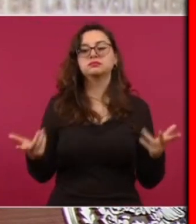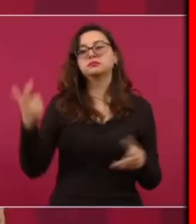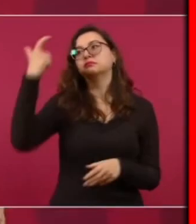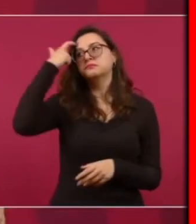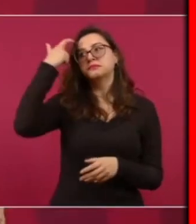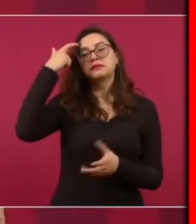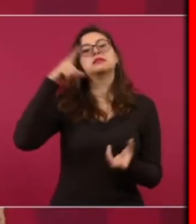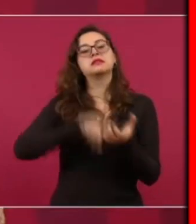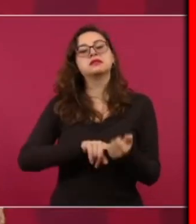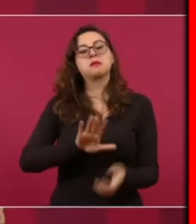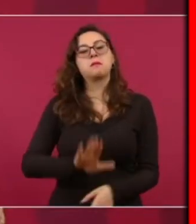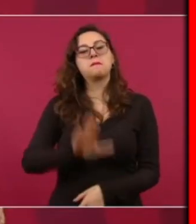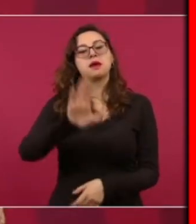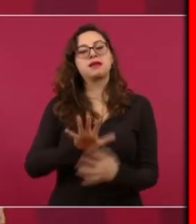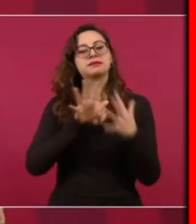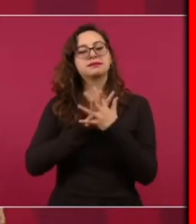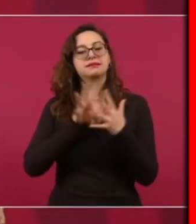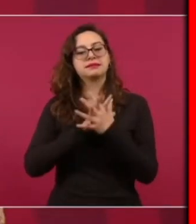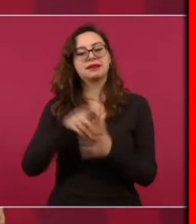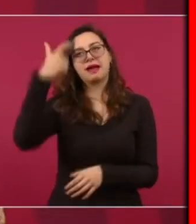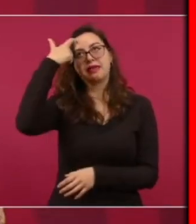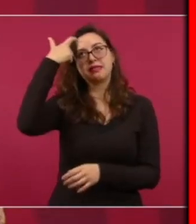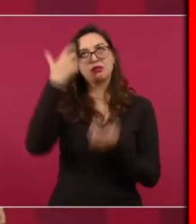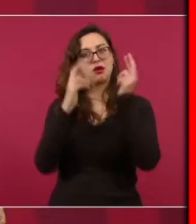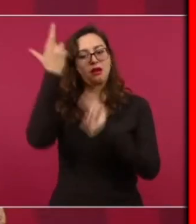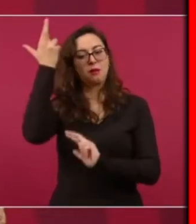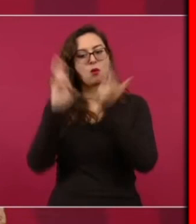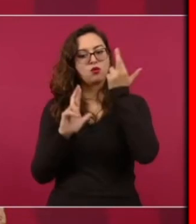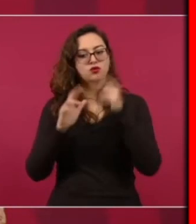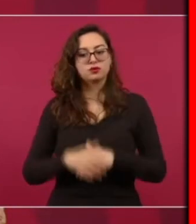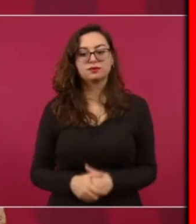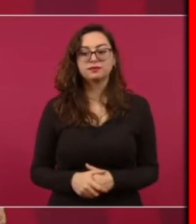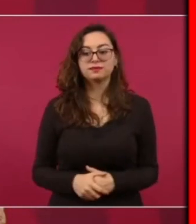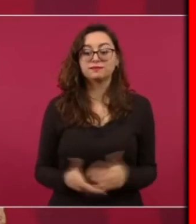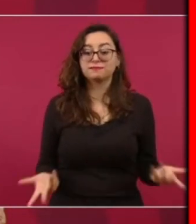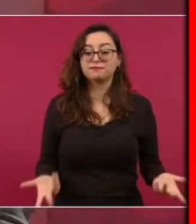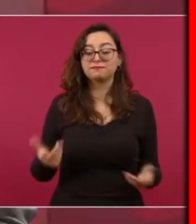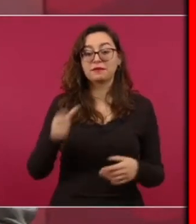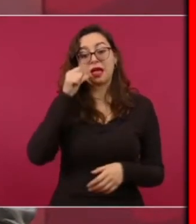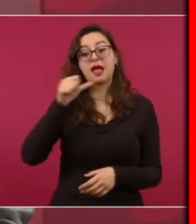conciencias Ayer una de las cosas que más celebró la gente